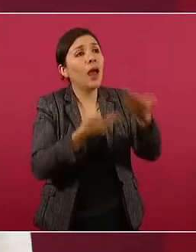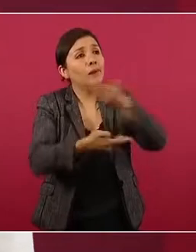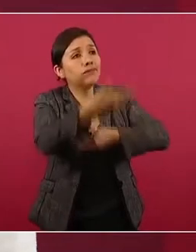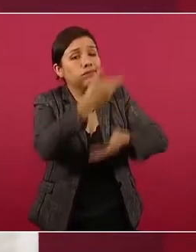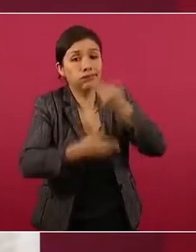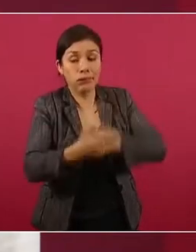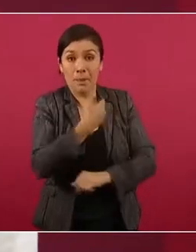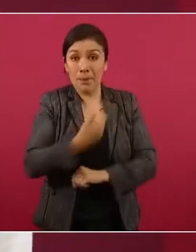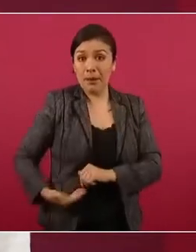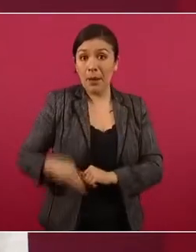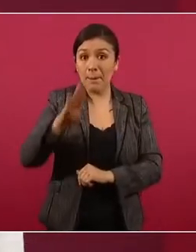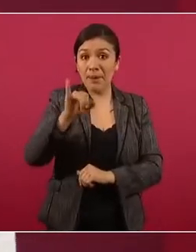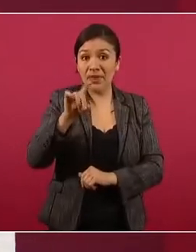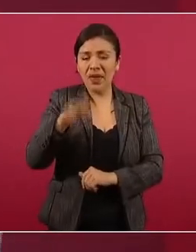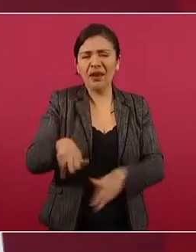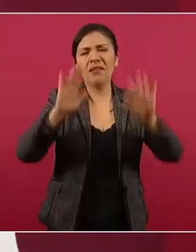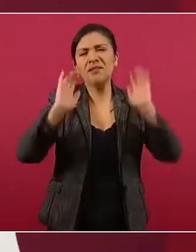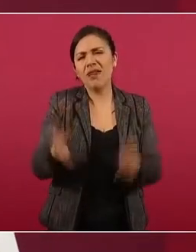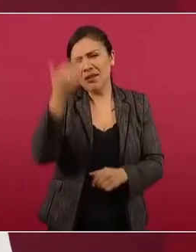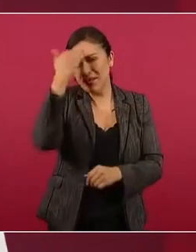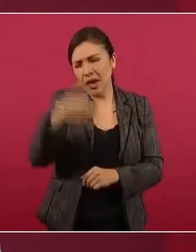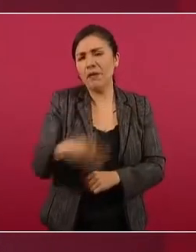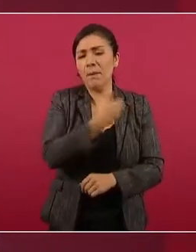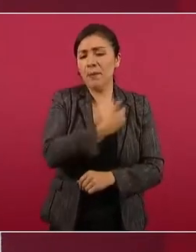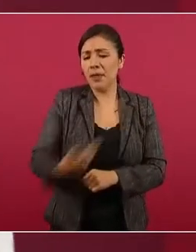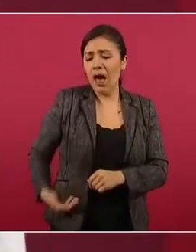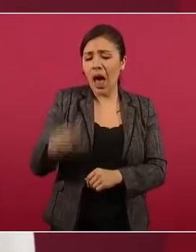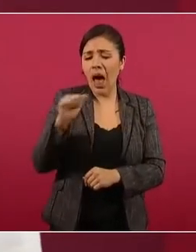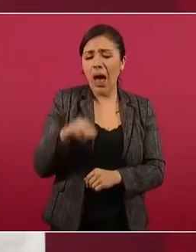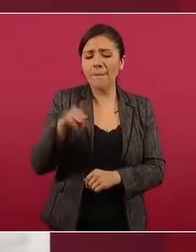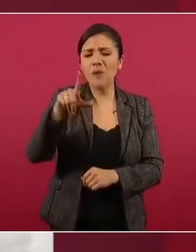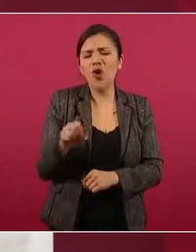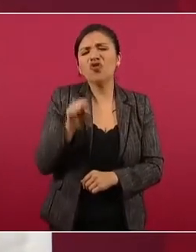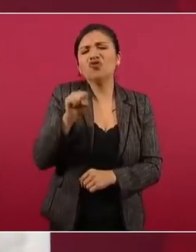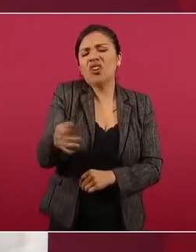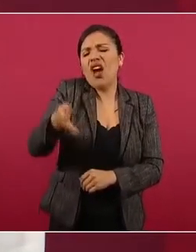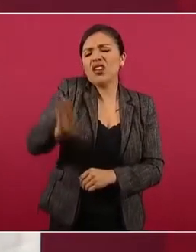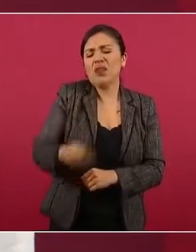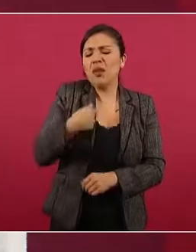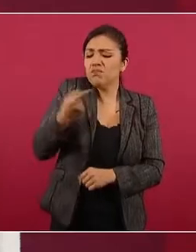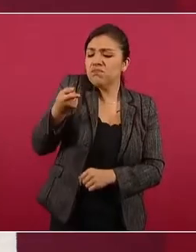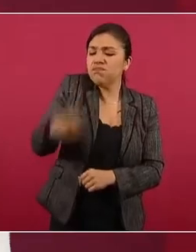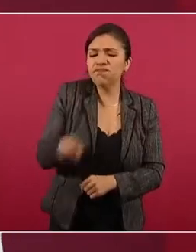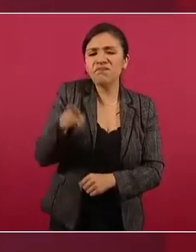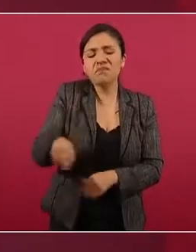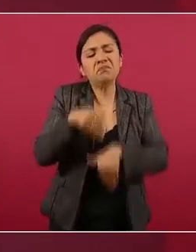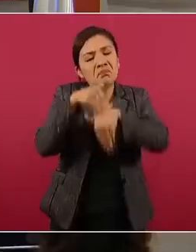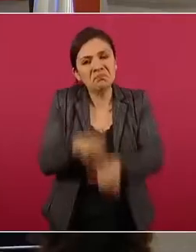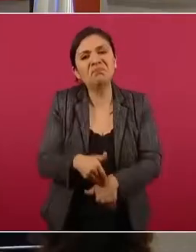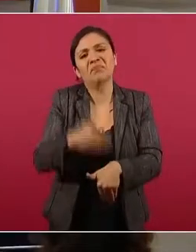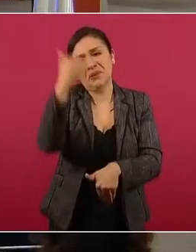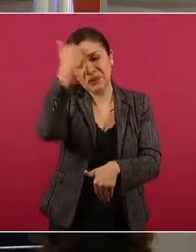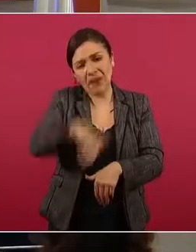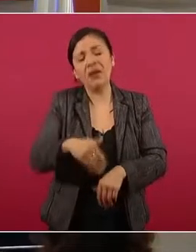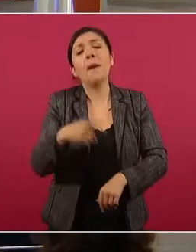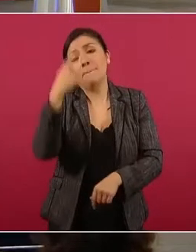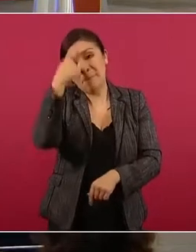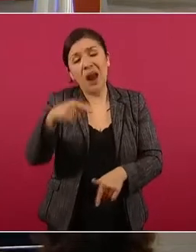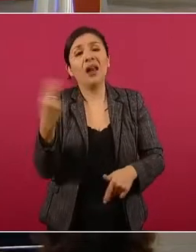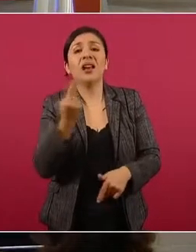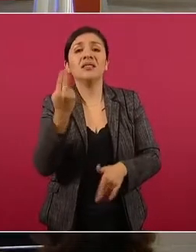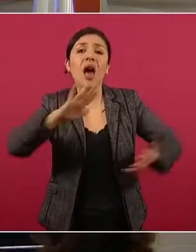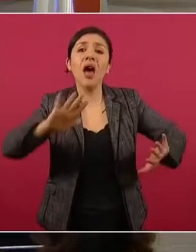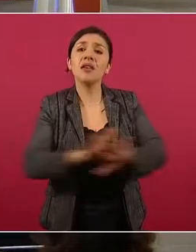Joe Biden sabía que López Obrador iba a aceptar las condiciones impuestas en Washington para la